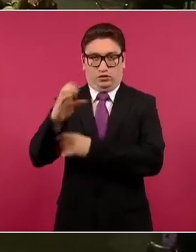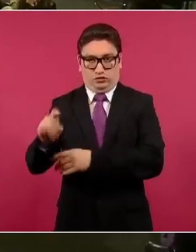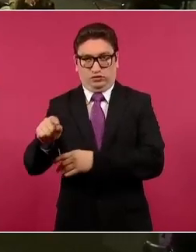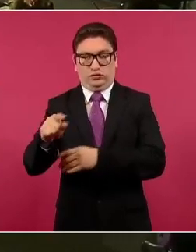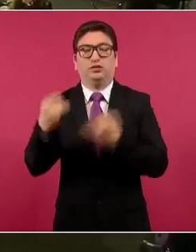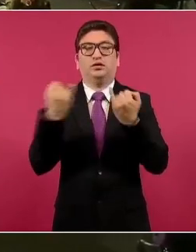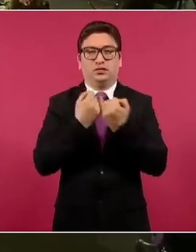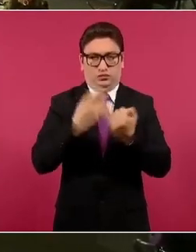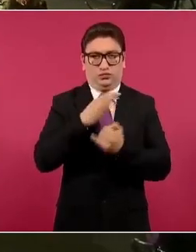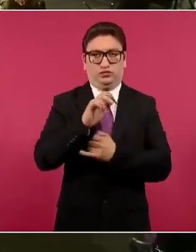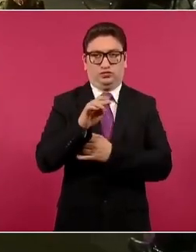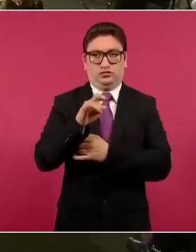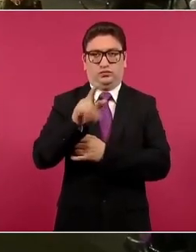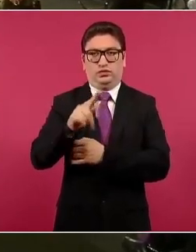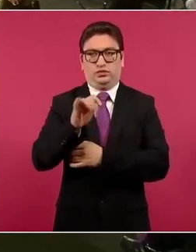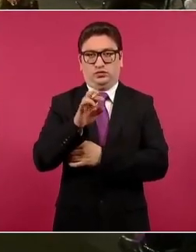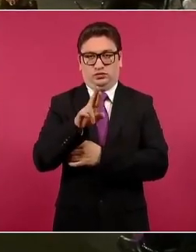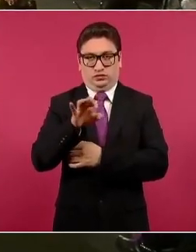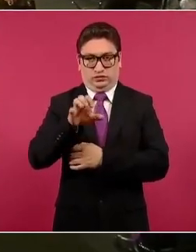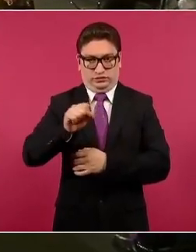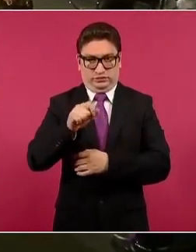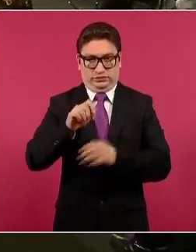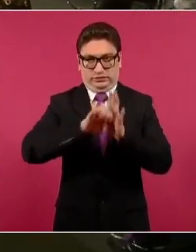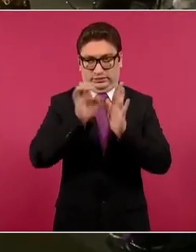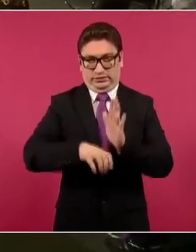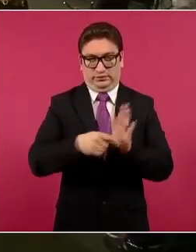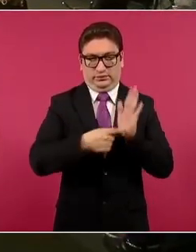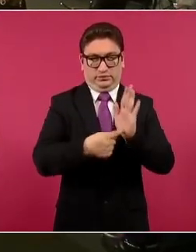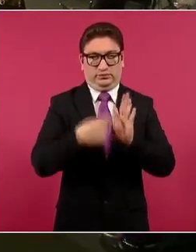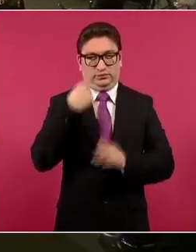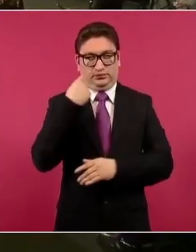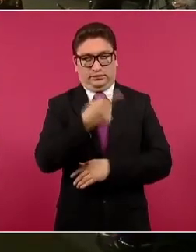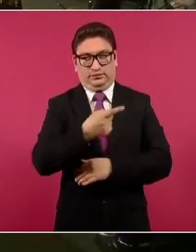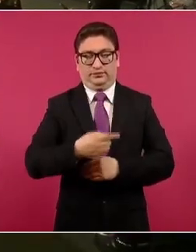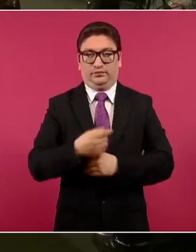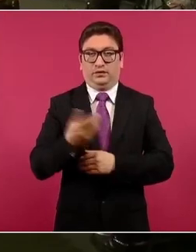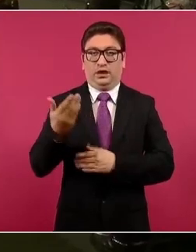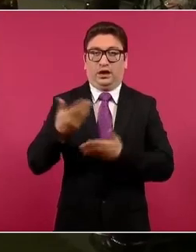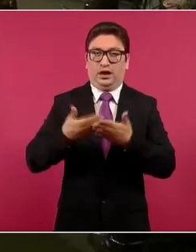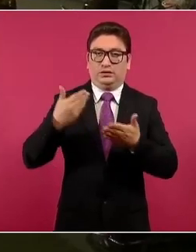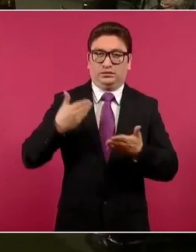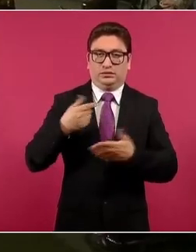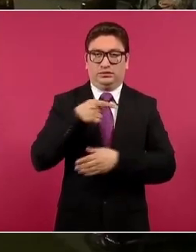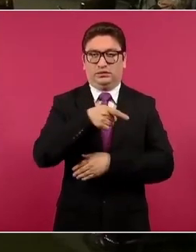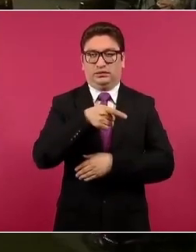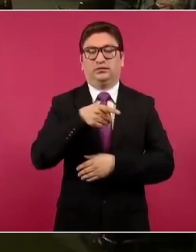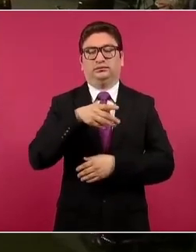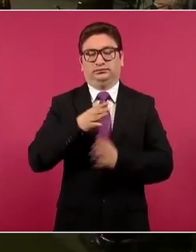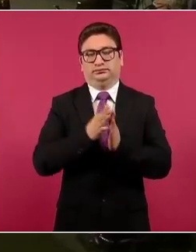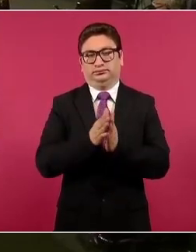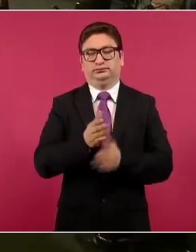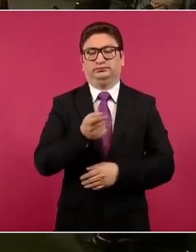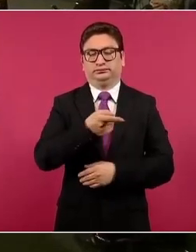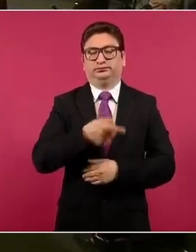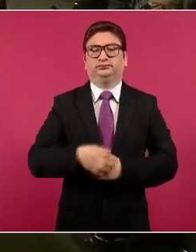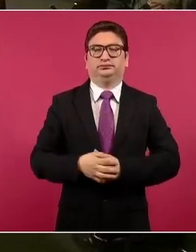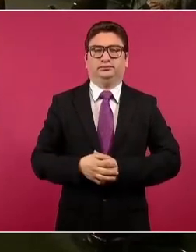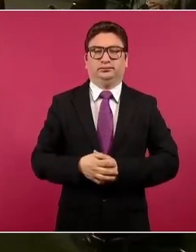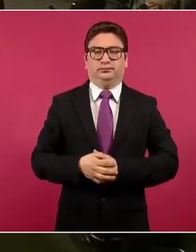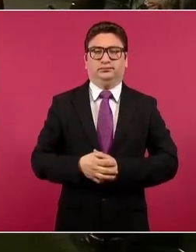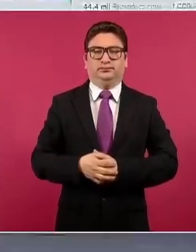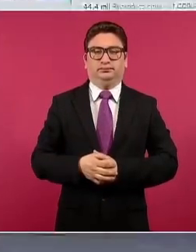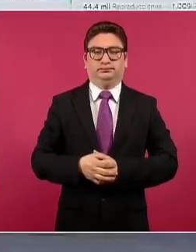Chumel Torres, por ejemplo. Bueno, me pasan la anterior, por favor. Bueno, no solamente